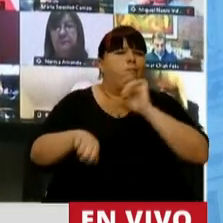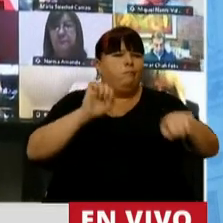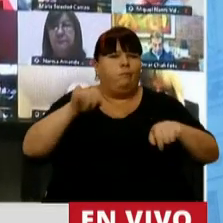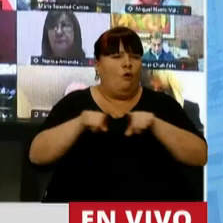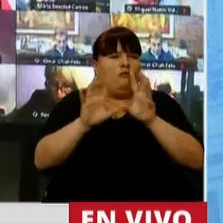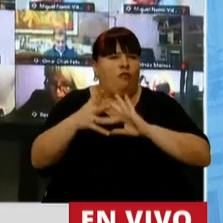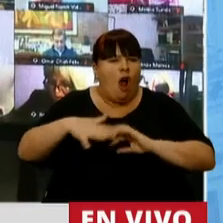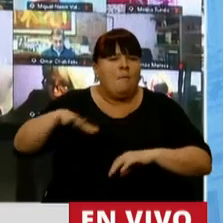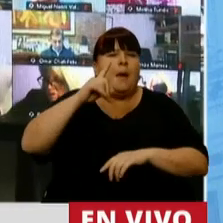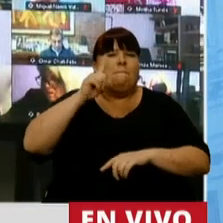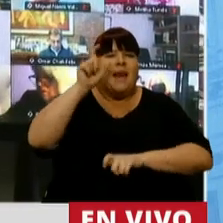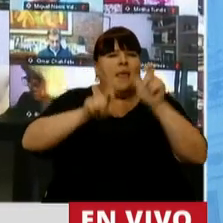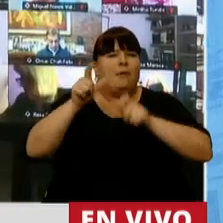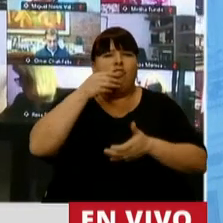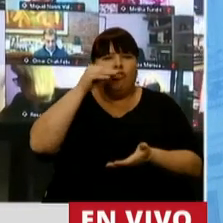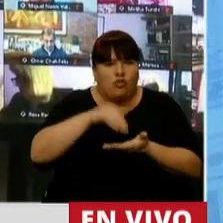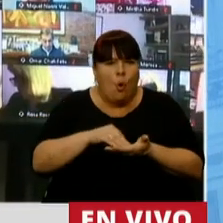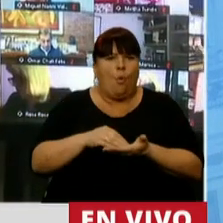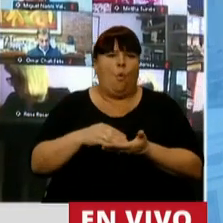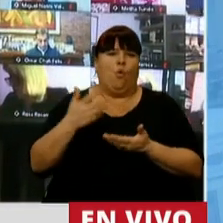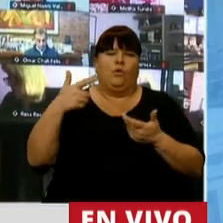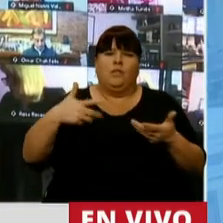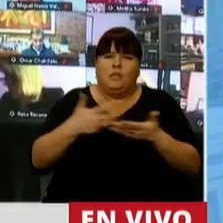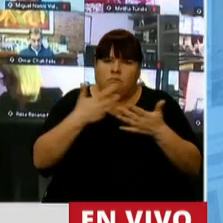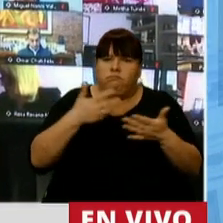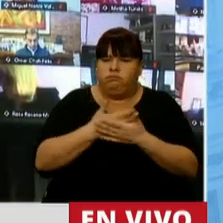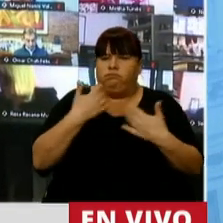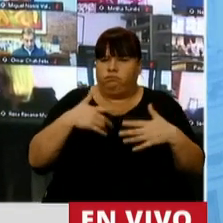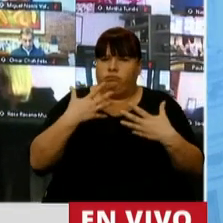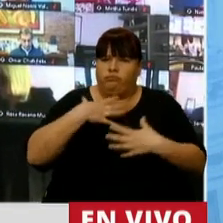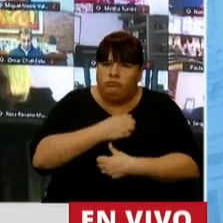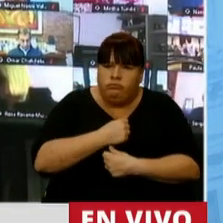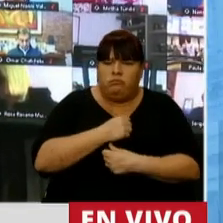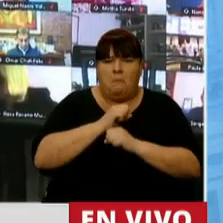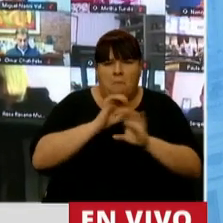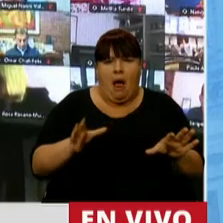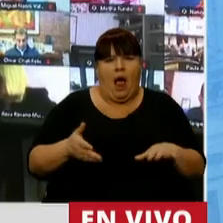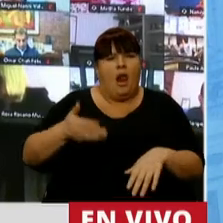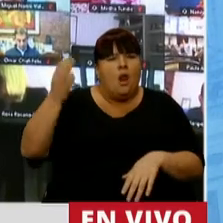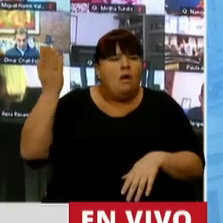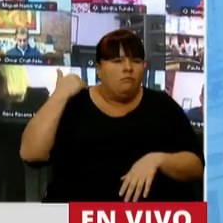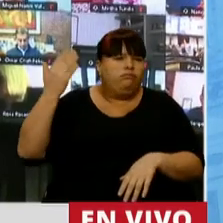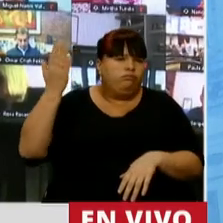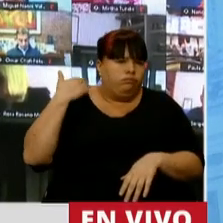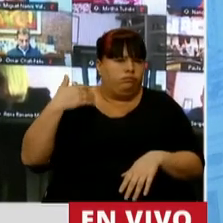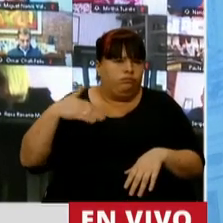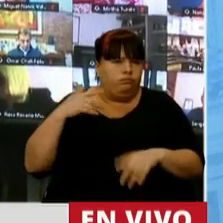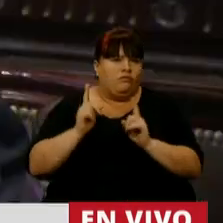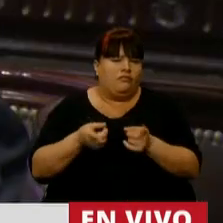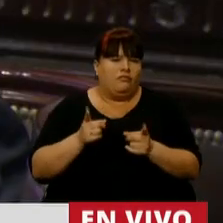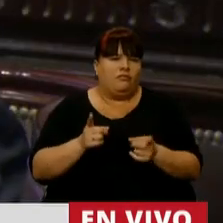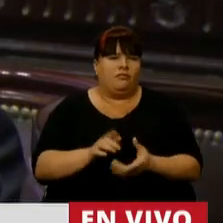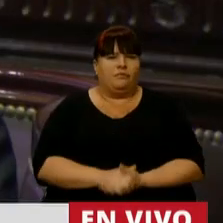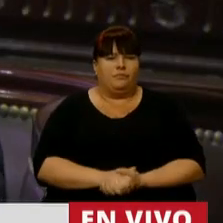a esos miles de chubutenses que vienen atravesando una situación verdaderamente angustiante hace muchísimo tiempo.